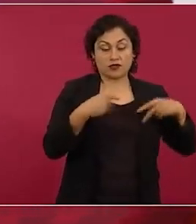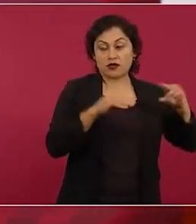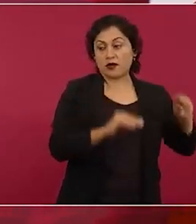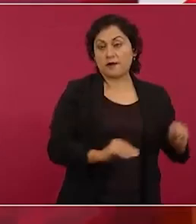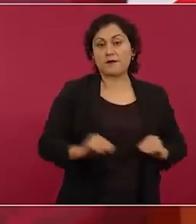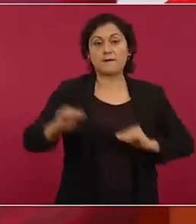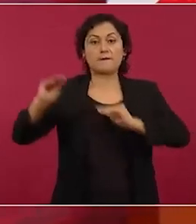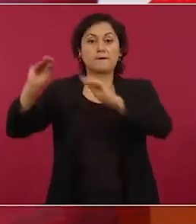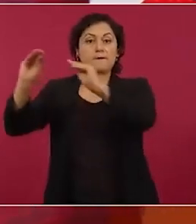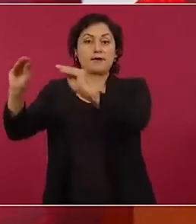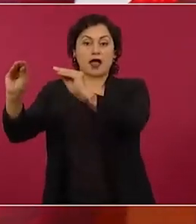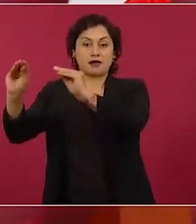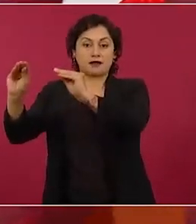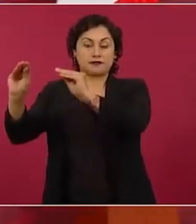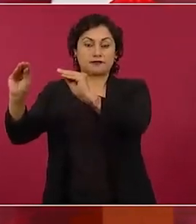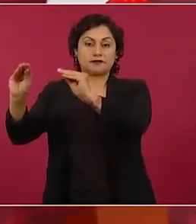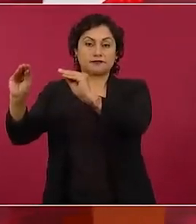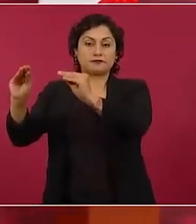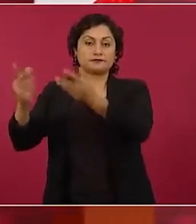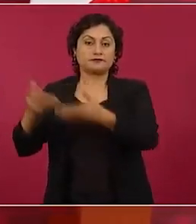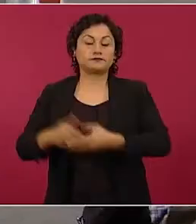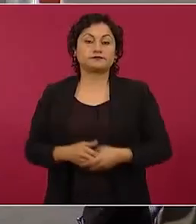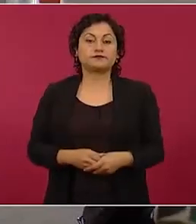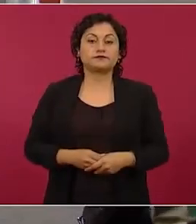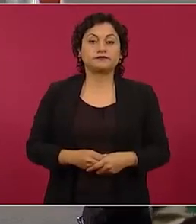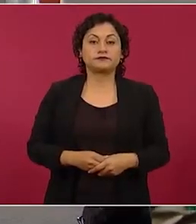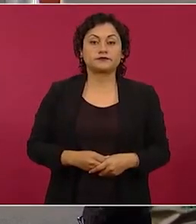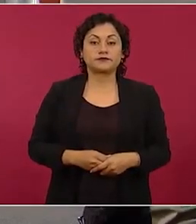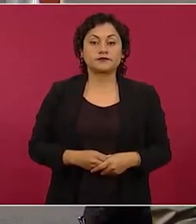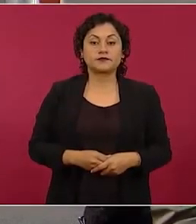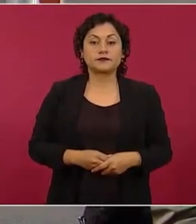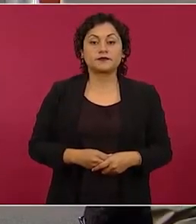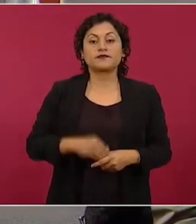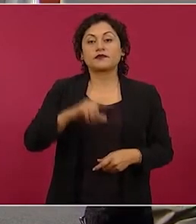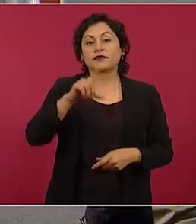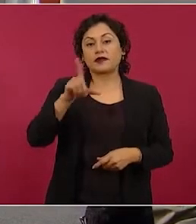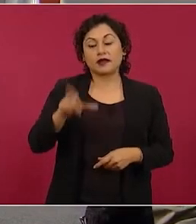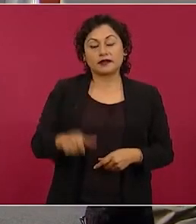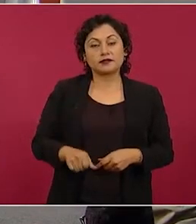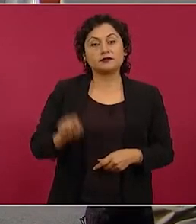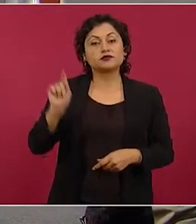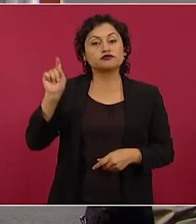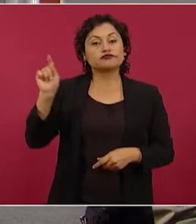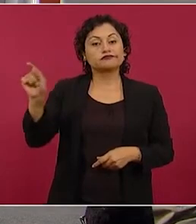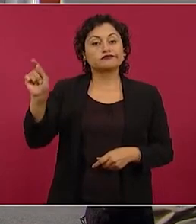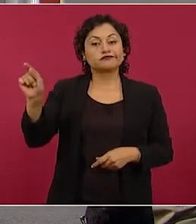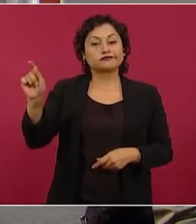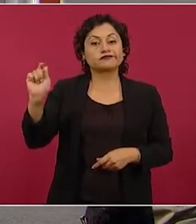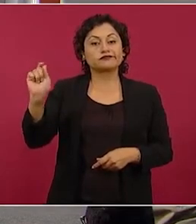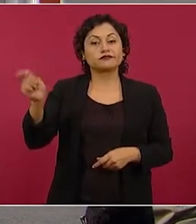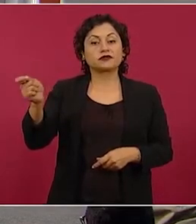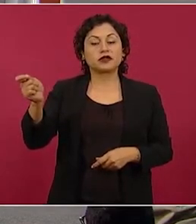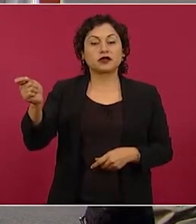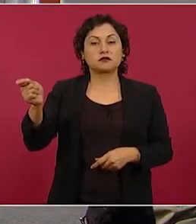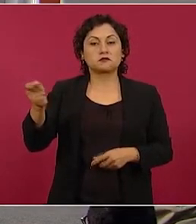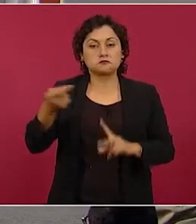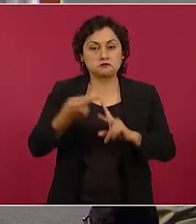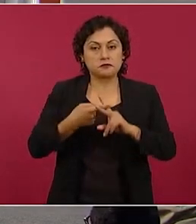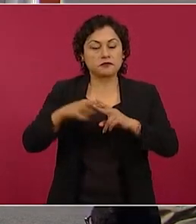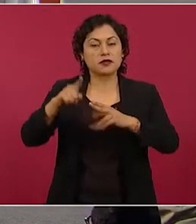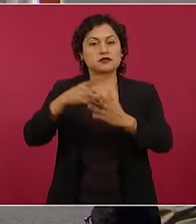buscarse la vida acá. Luego se inicia el proyecto